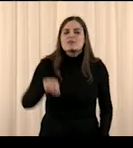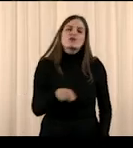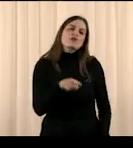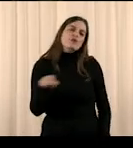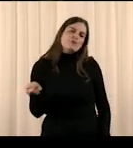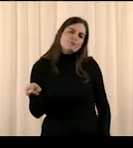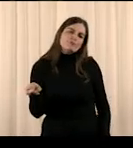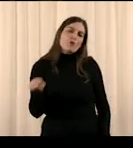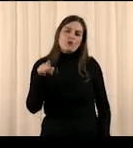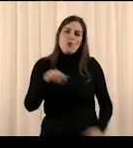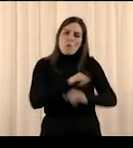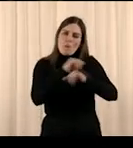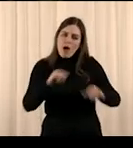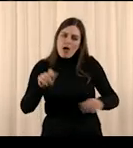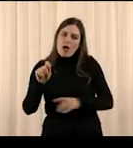¿Sabrías sacarle partido?